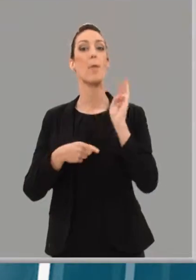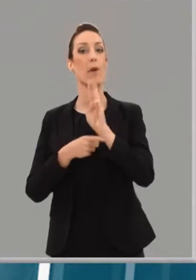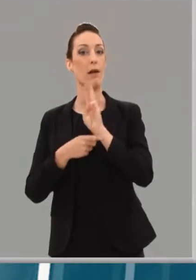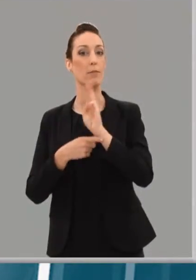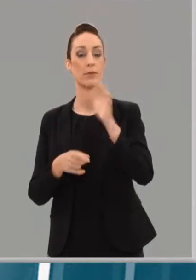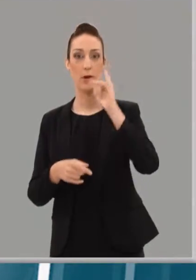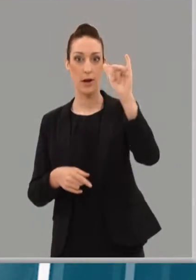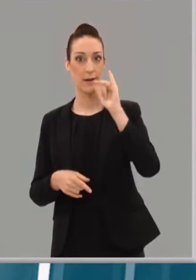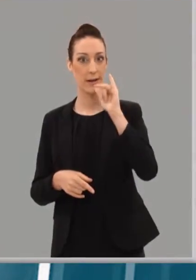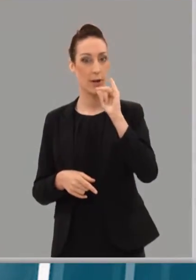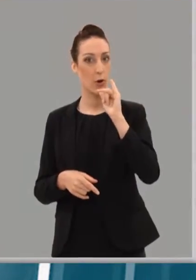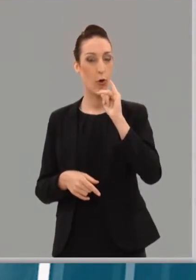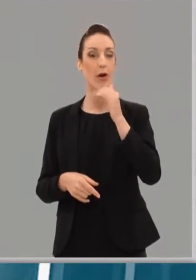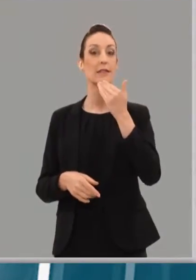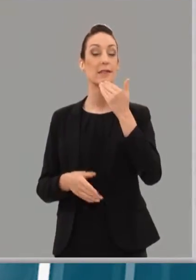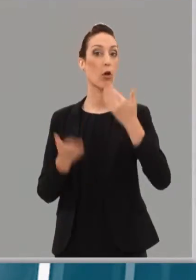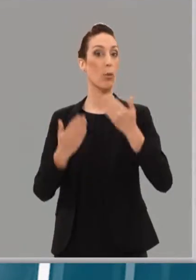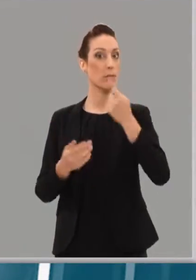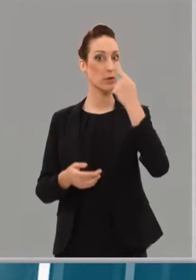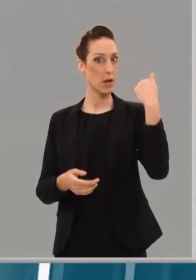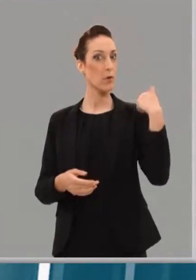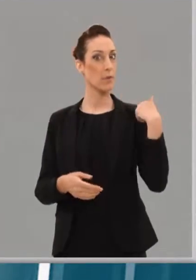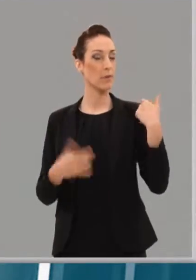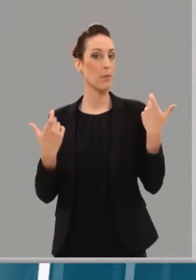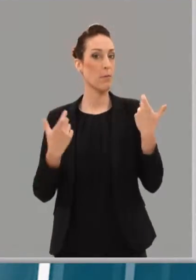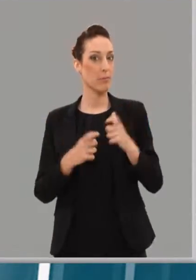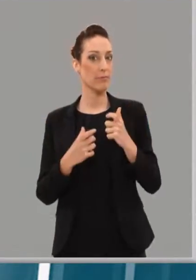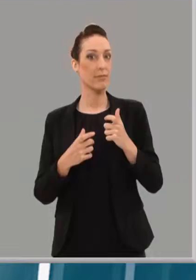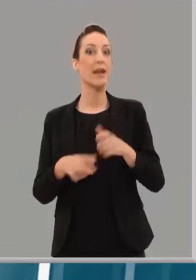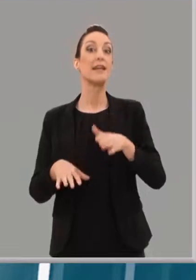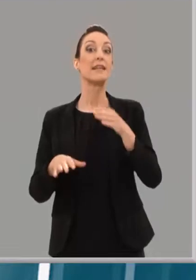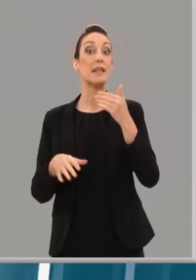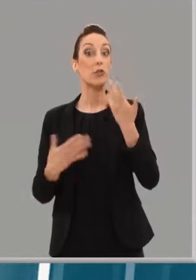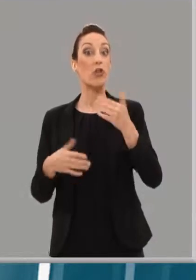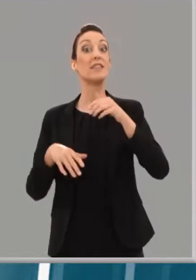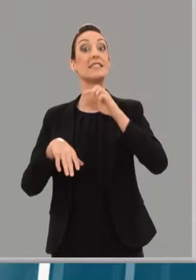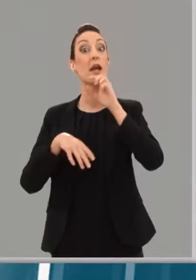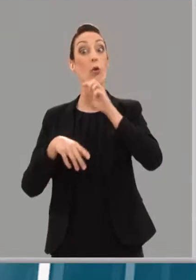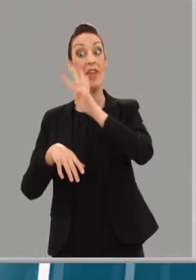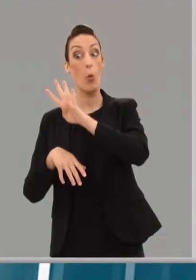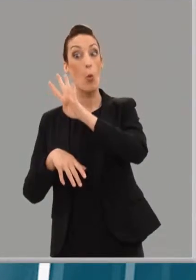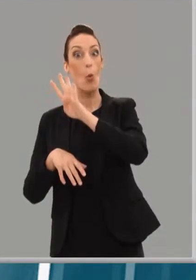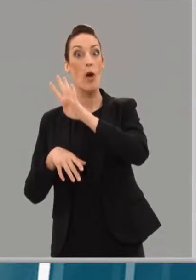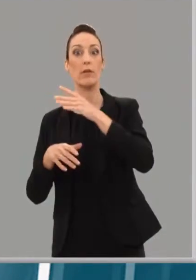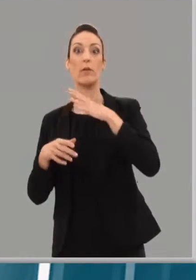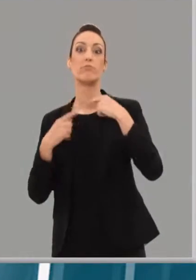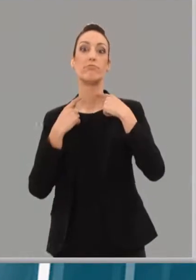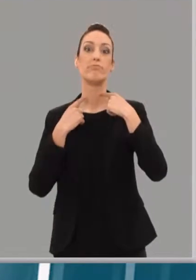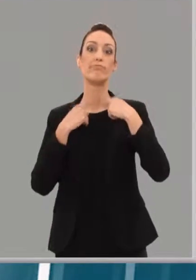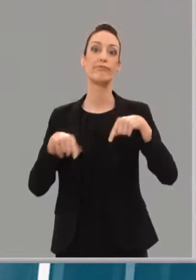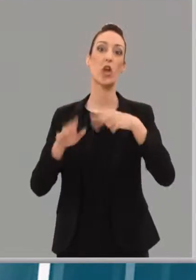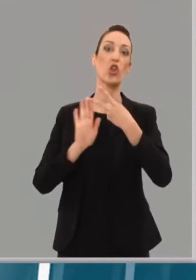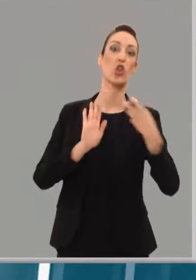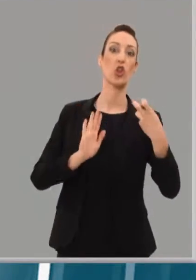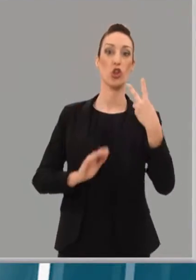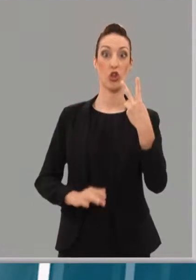pasadas elecciones de 2015, lo que se traduce en la pérdida de dos escaños. De cuatro que tenían, pasan a dos, pero a pesar de ello se